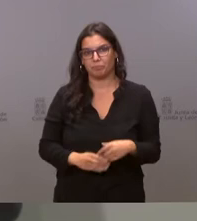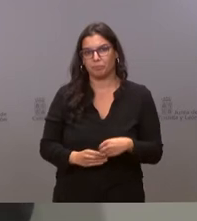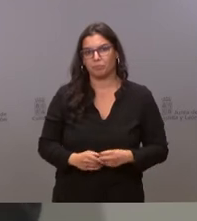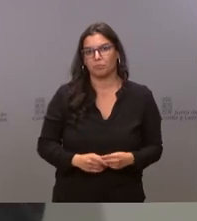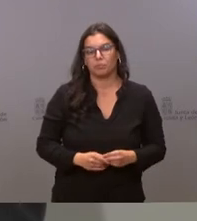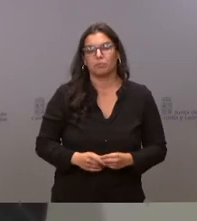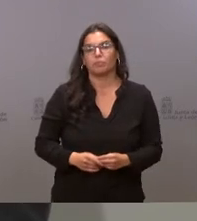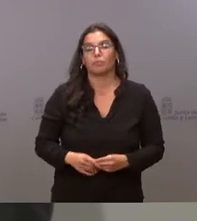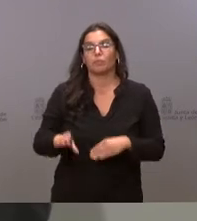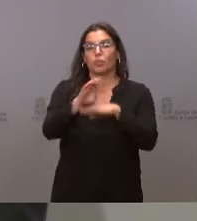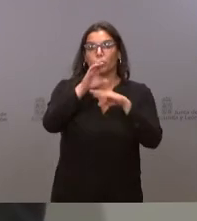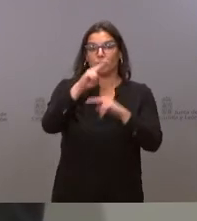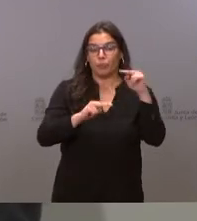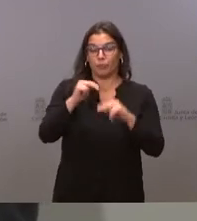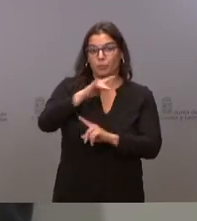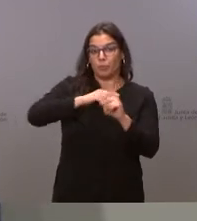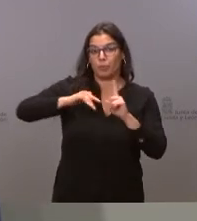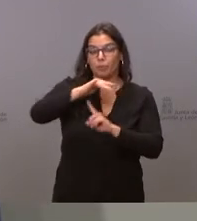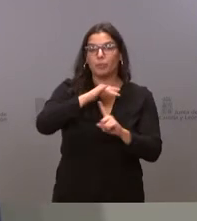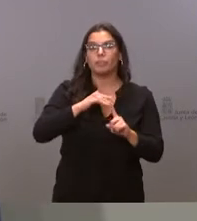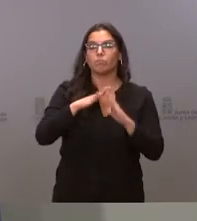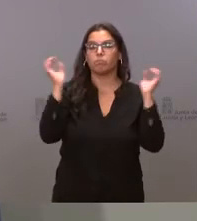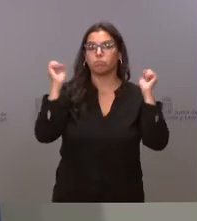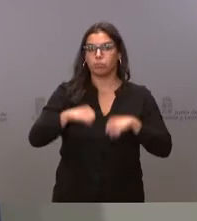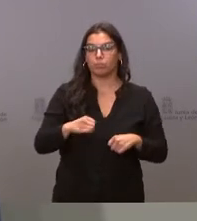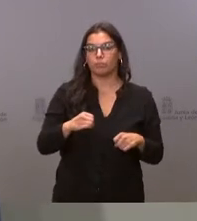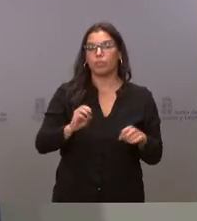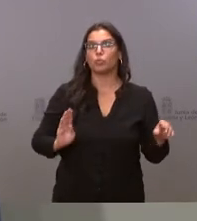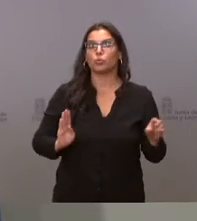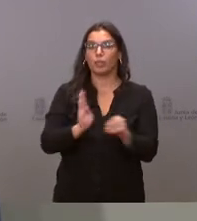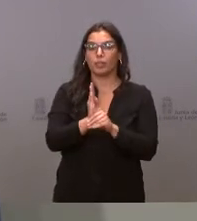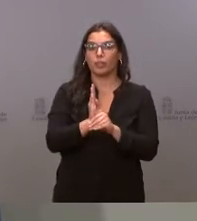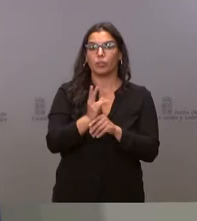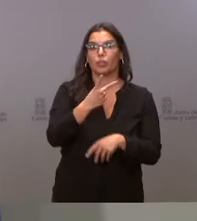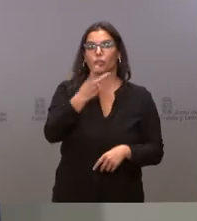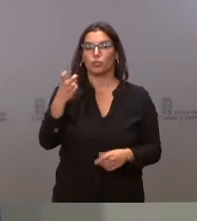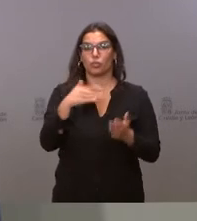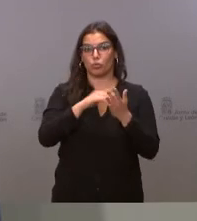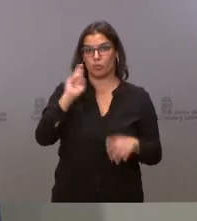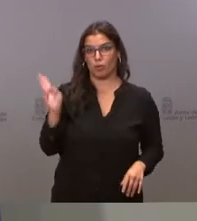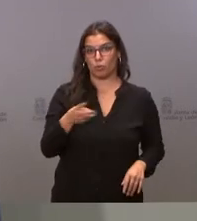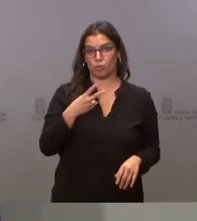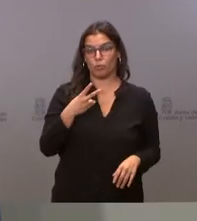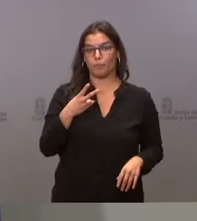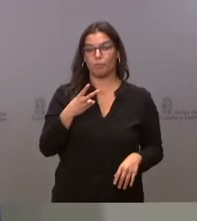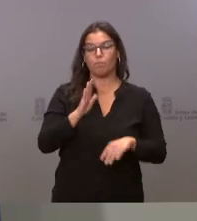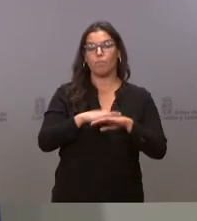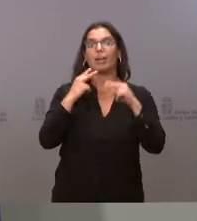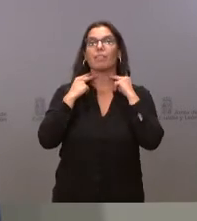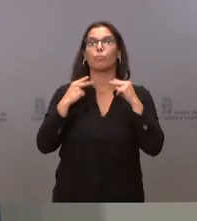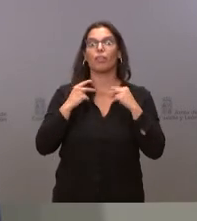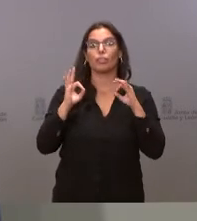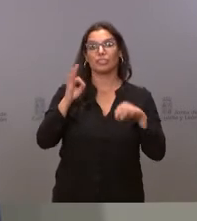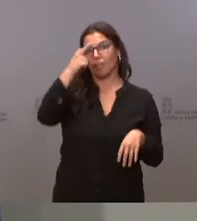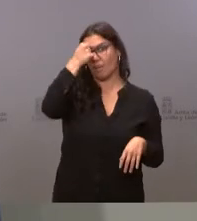Consejería de Fomento y Medio Ambiente aprueba una subvención de 200.000 euros a la Diputación de Ávila